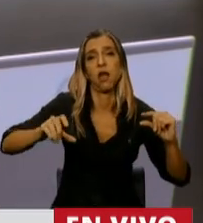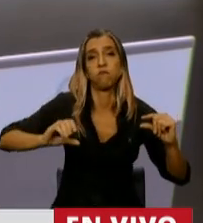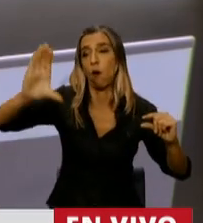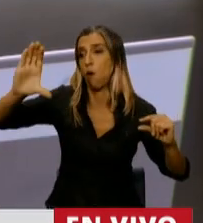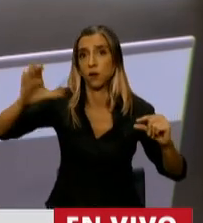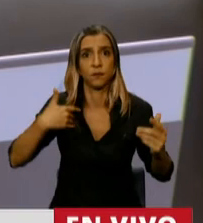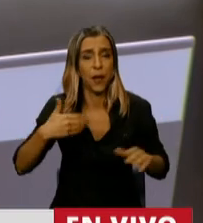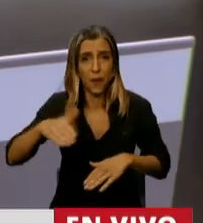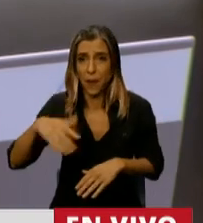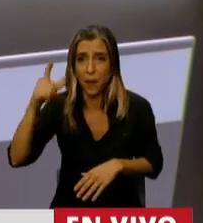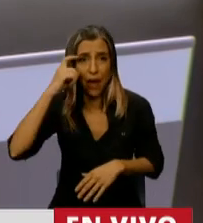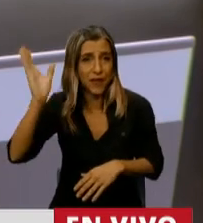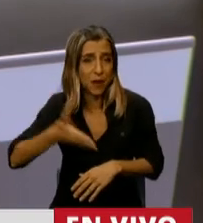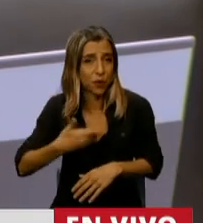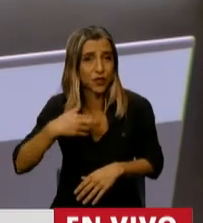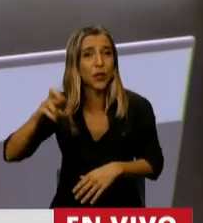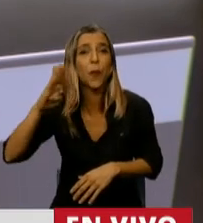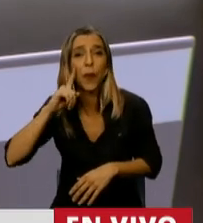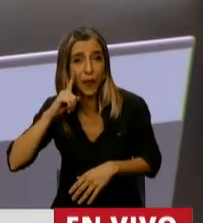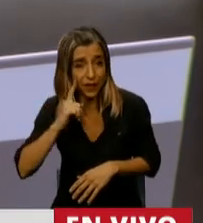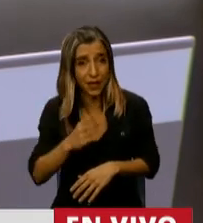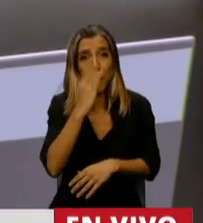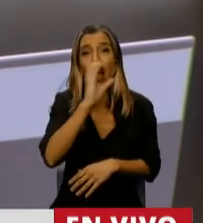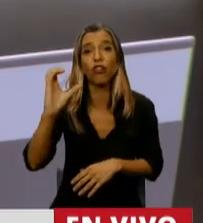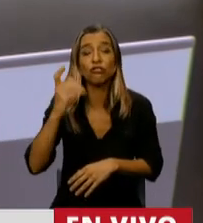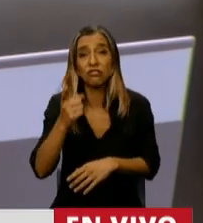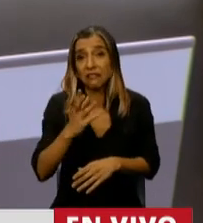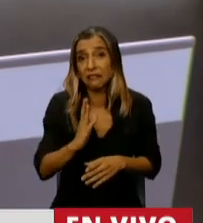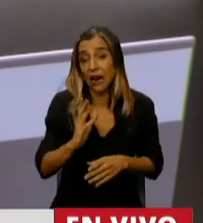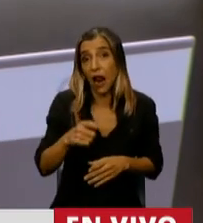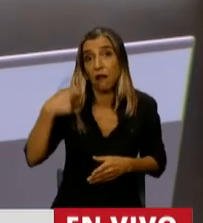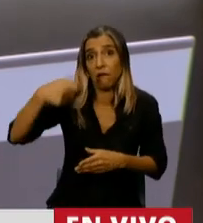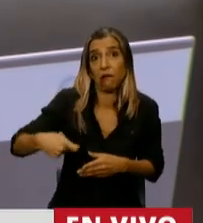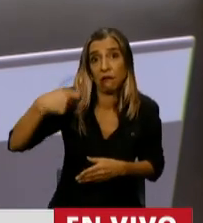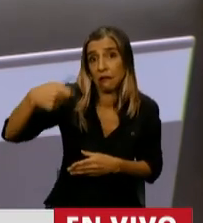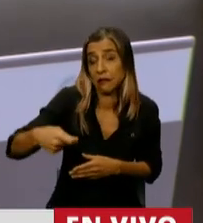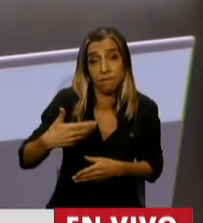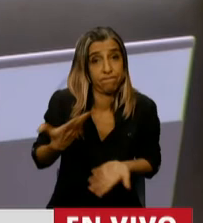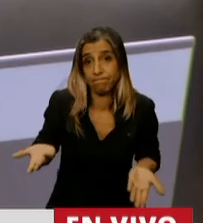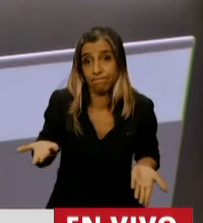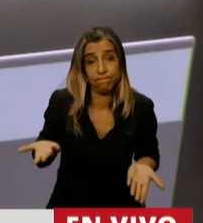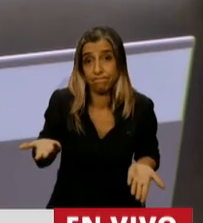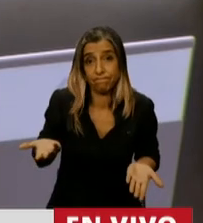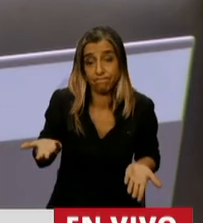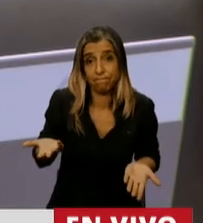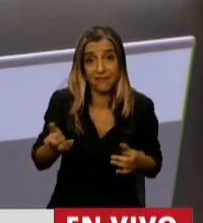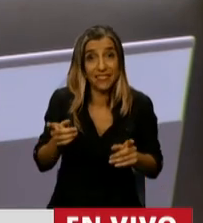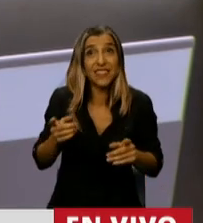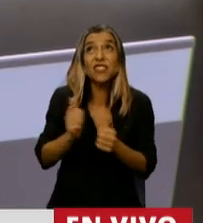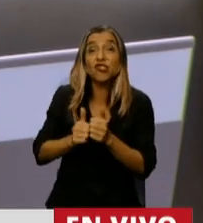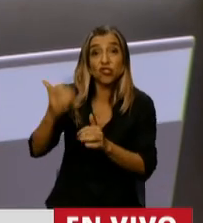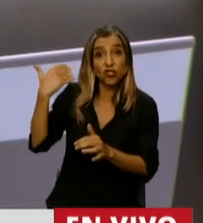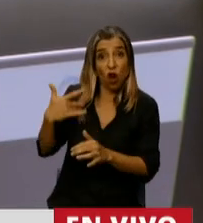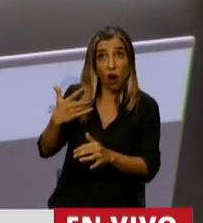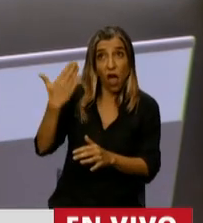del PBI, con una emisión del Banco Central que financia ese déficit, y sin precedentes en nuestra